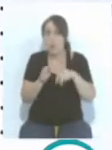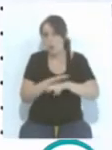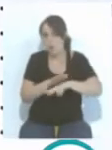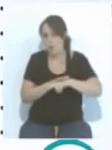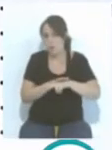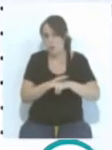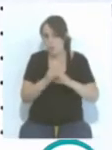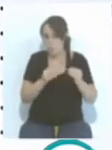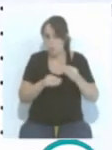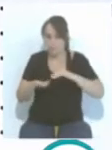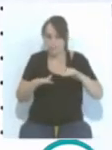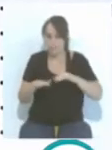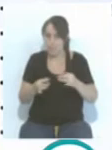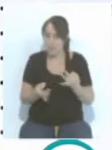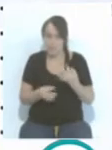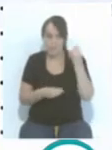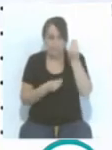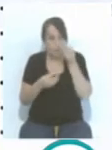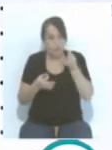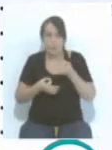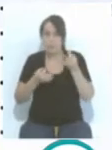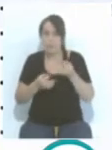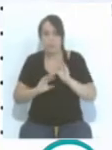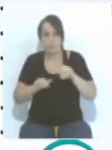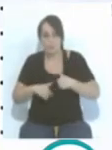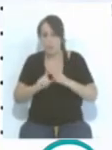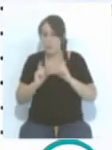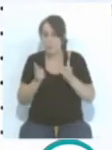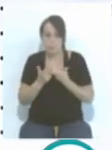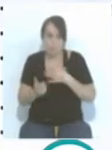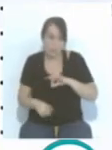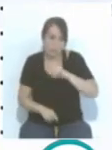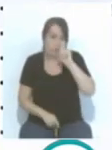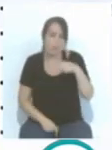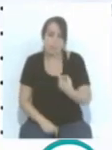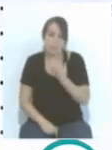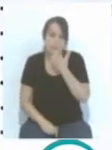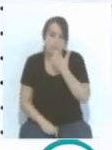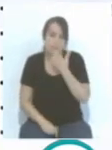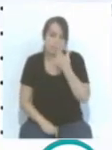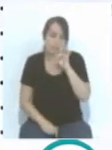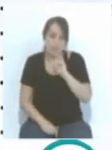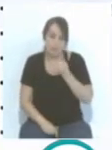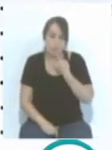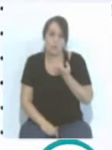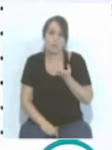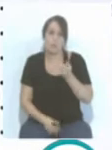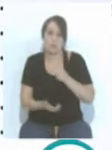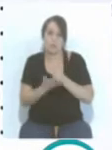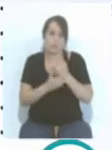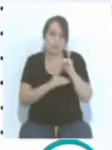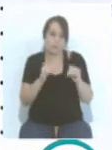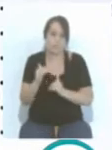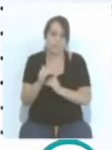y siempre pensando, oye, que la vuelta al equipo puede estar el año que viene, si por mala suerte se vuelve a bajar